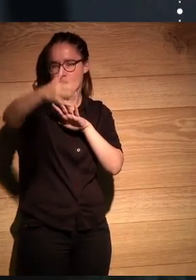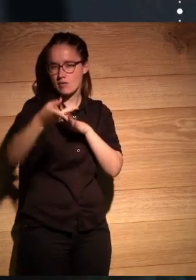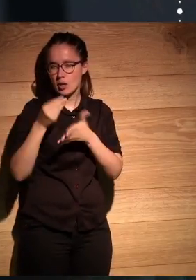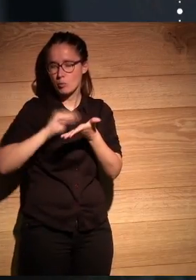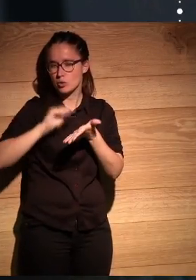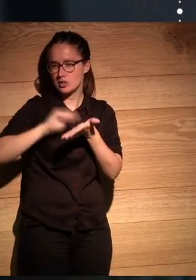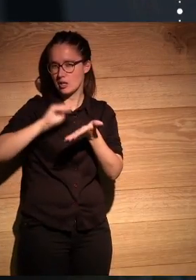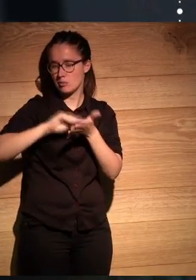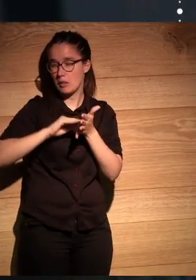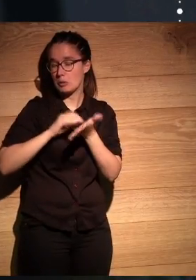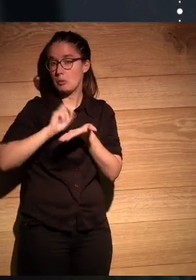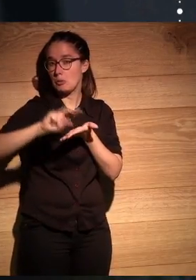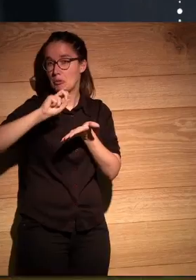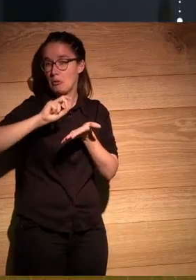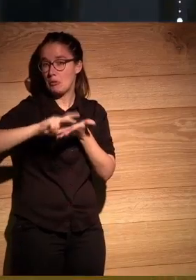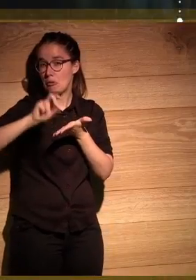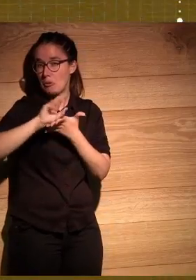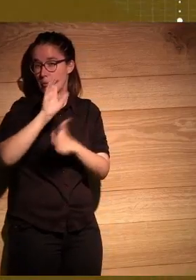había recorrido con indiferencia